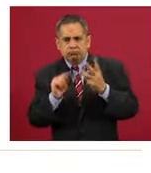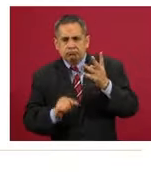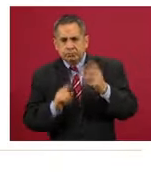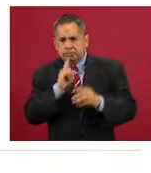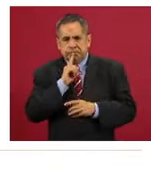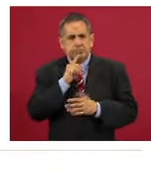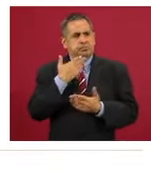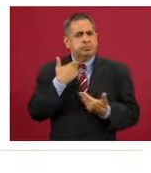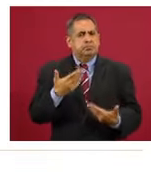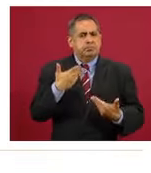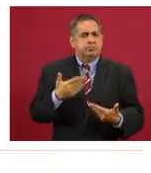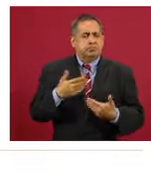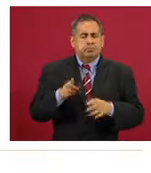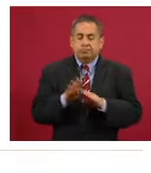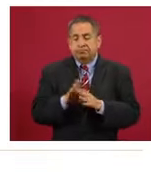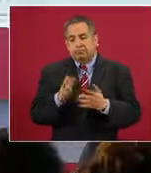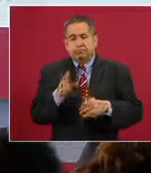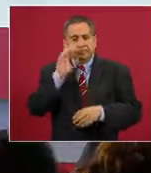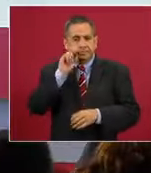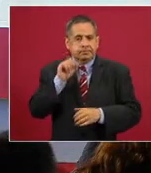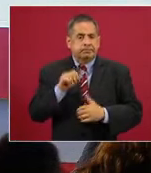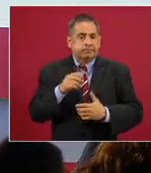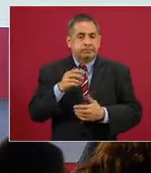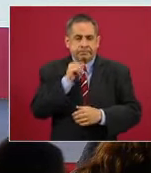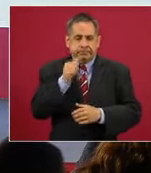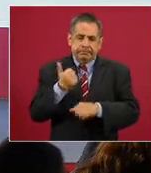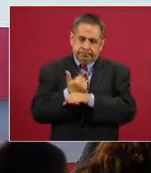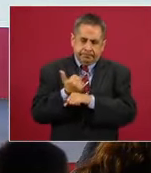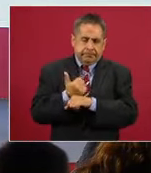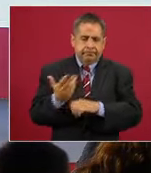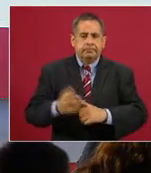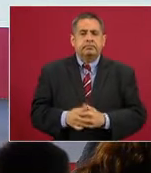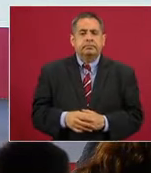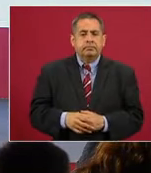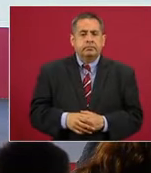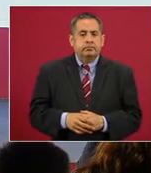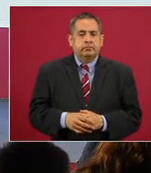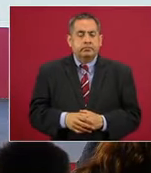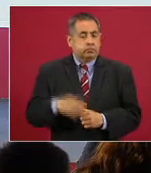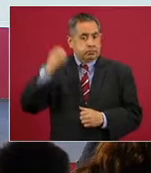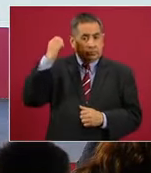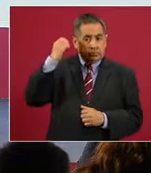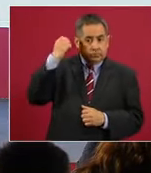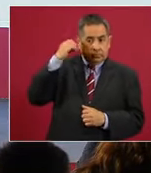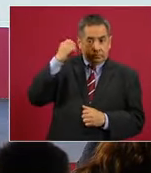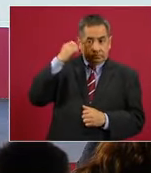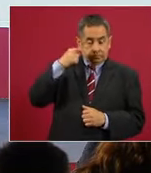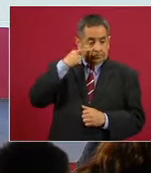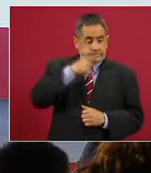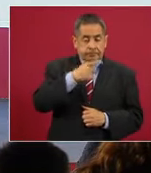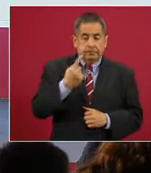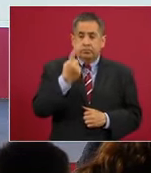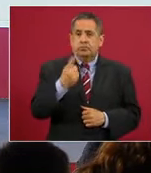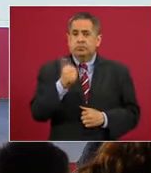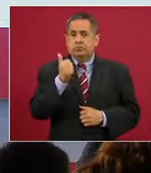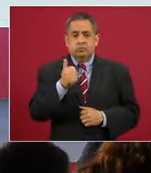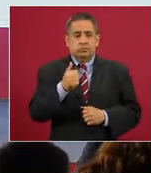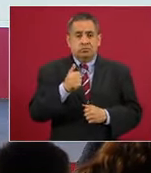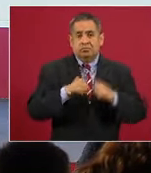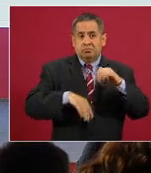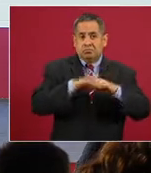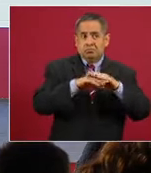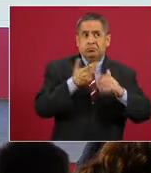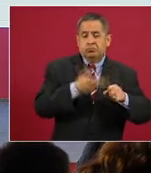intensidad están a la baja. La siguiente. Vemos que Oaxaca llegó al primero de agosto con máxima